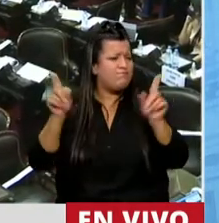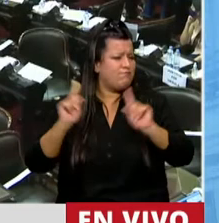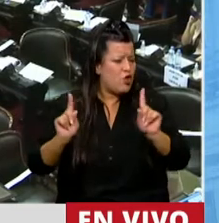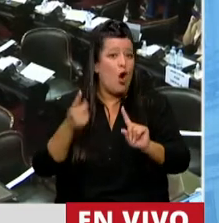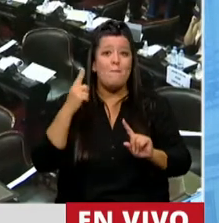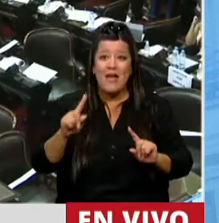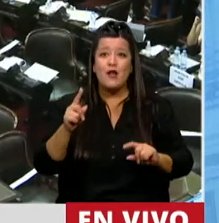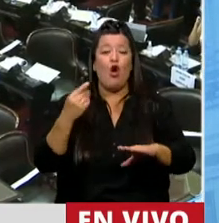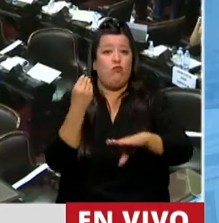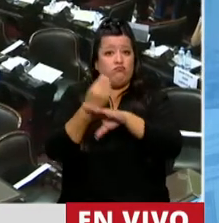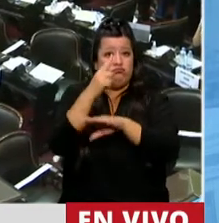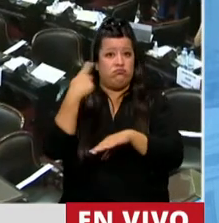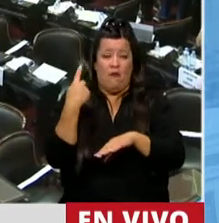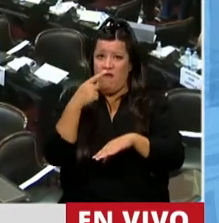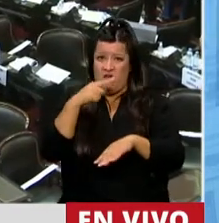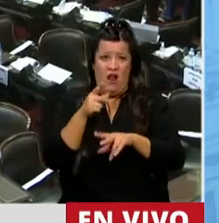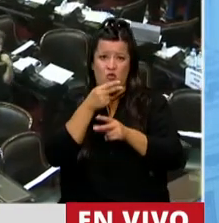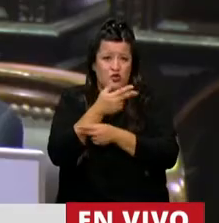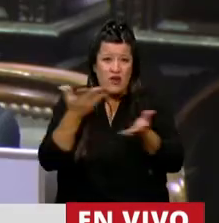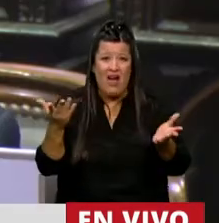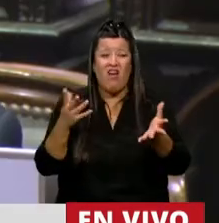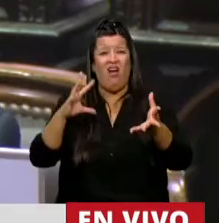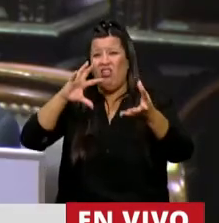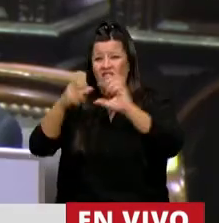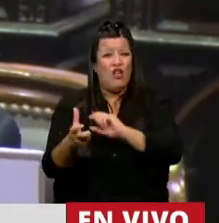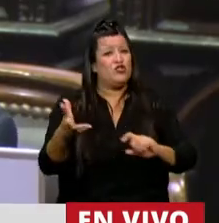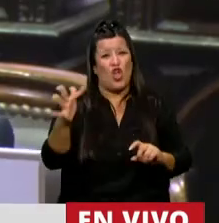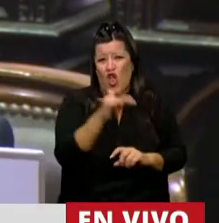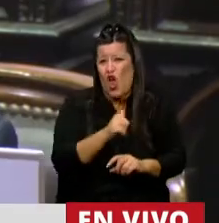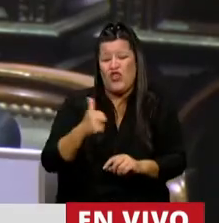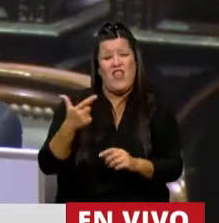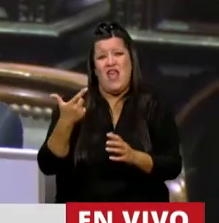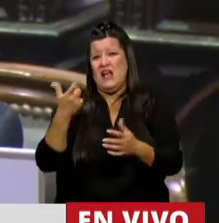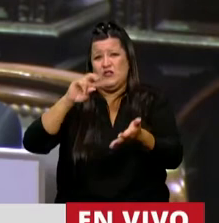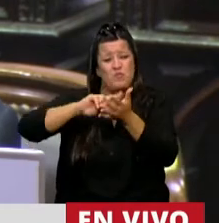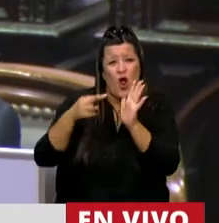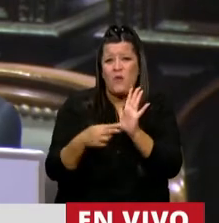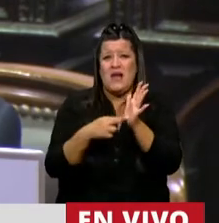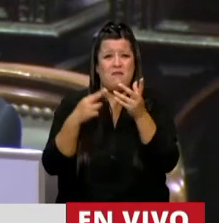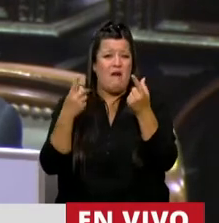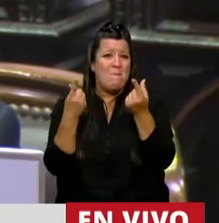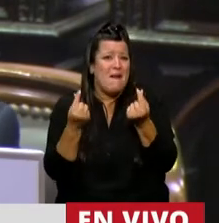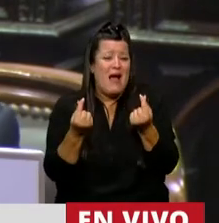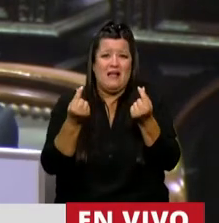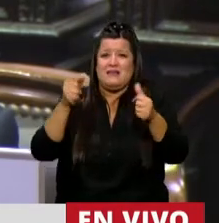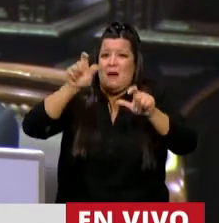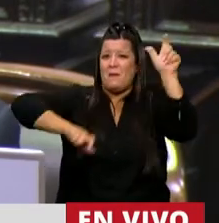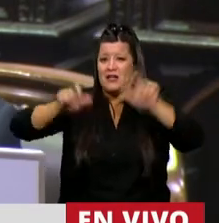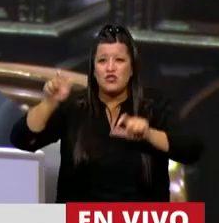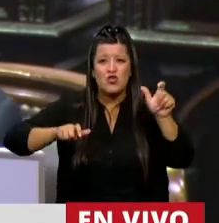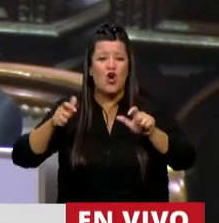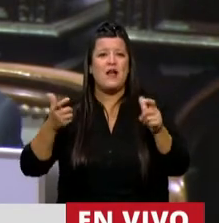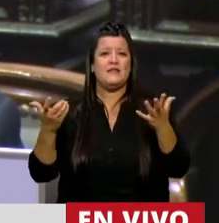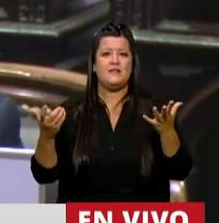durante este gobierno no se pudo hacer nada, que afecta todos los días los bolsillos de los ciudadanos de una manera